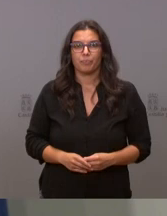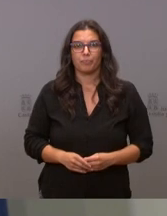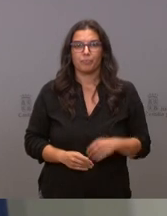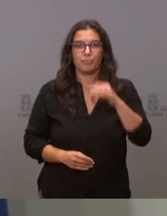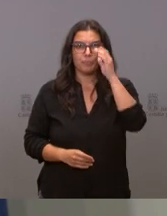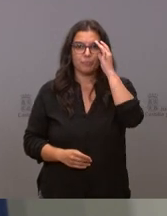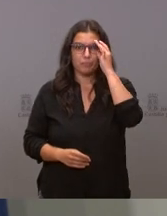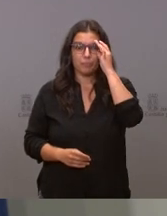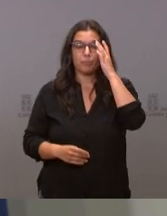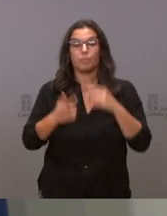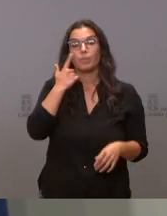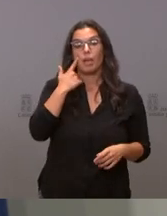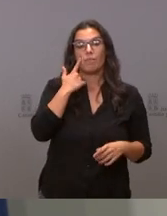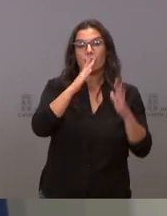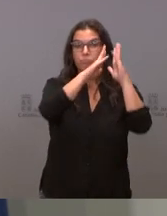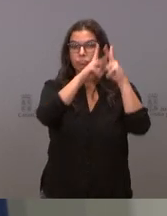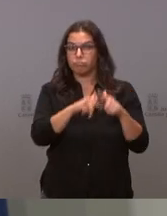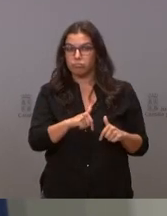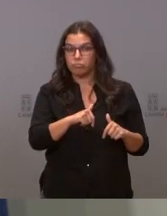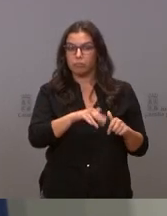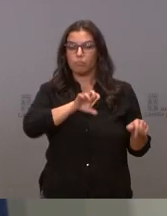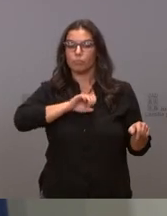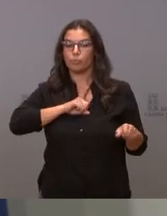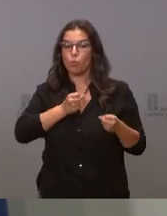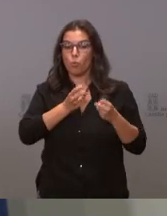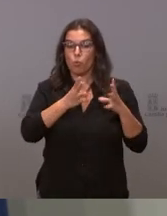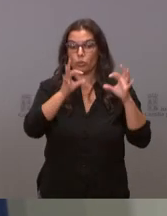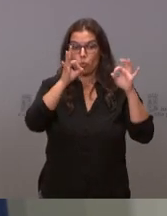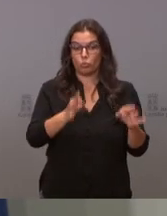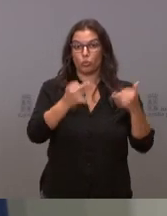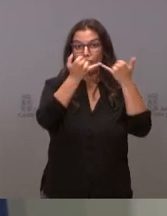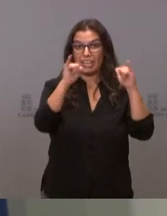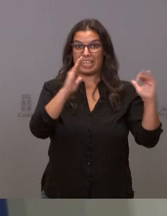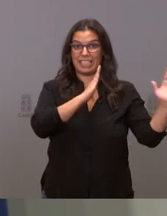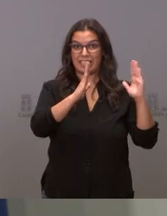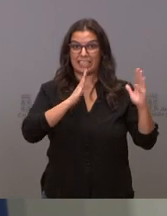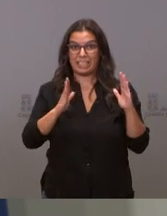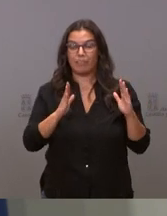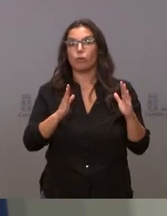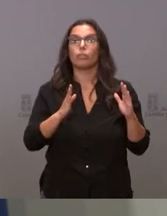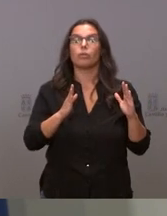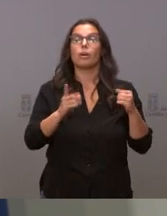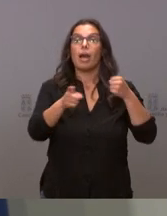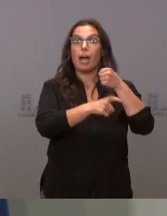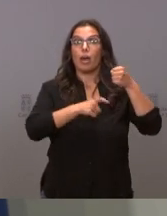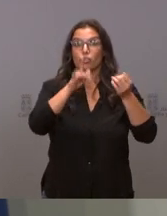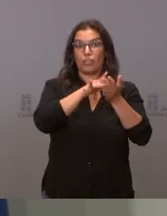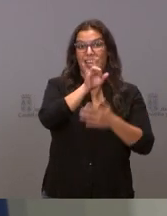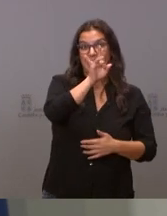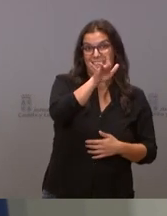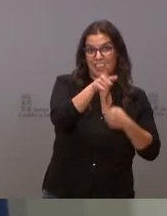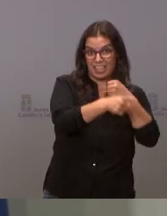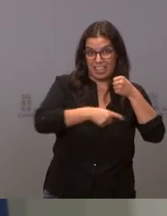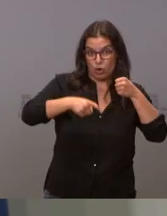vamos a ver cómo va la evolución de la incidencia después del periodo festivo periodos festivos en agosto el 15 de agosto probablemente son los periodos más